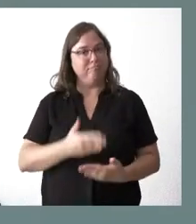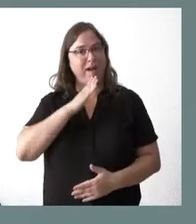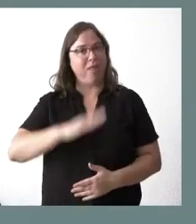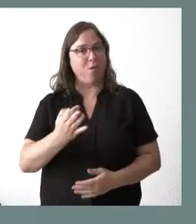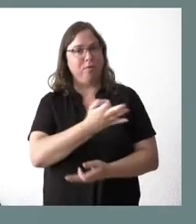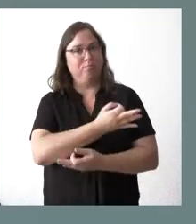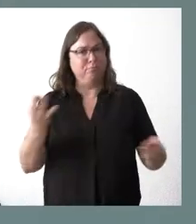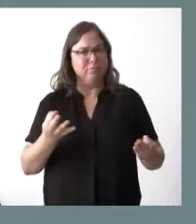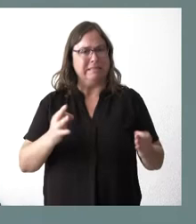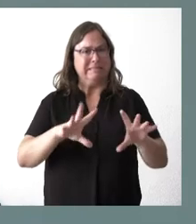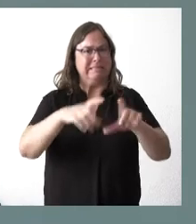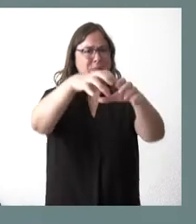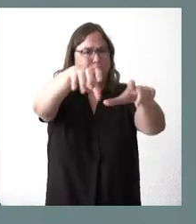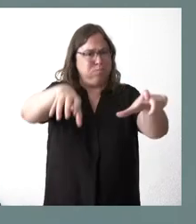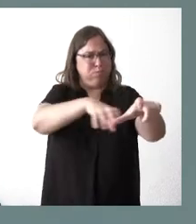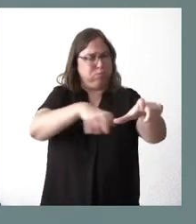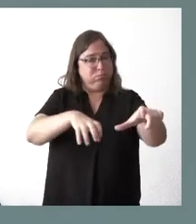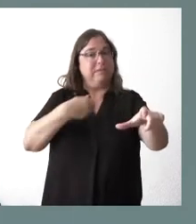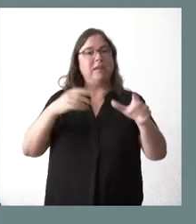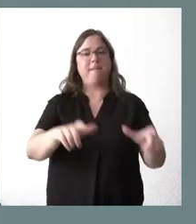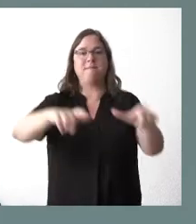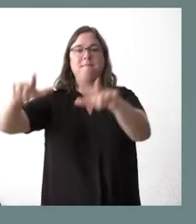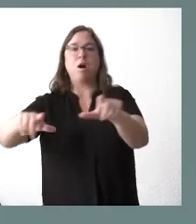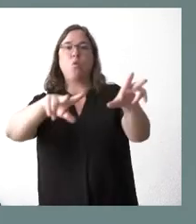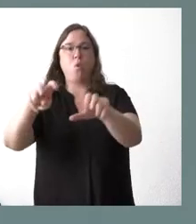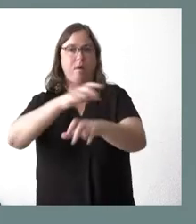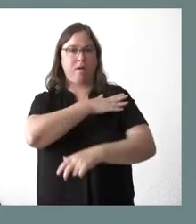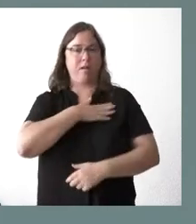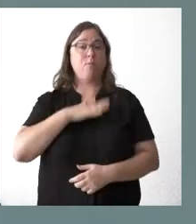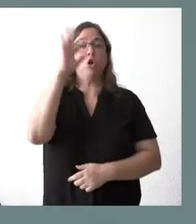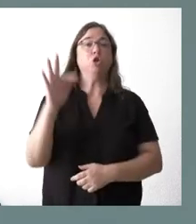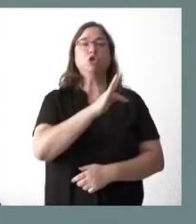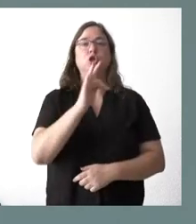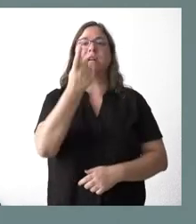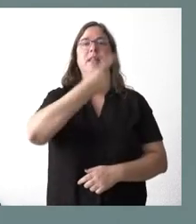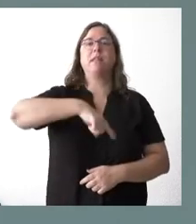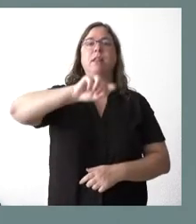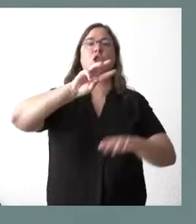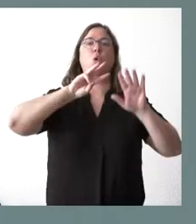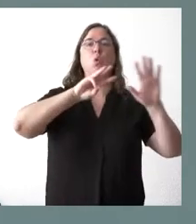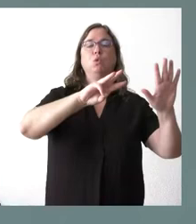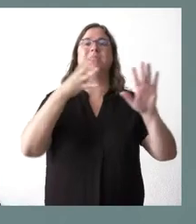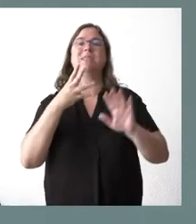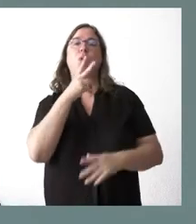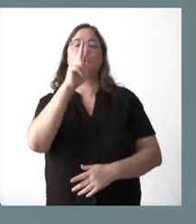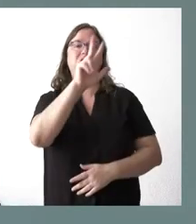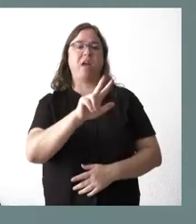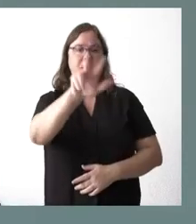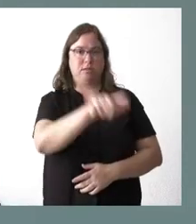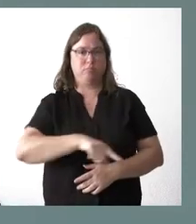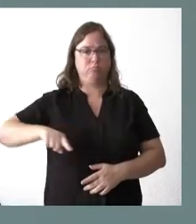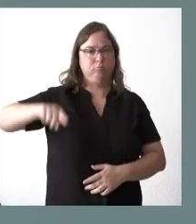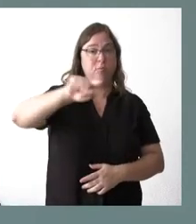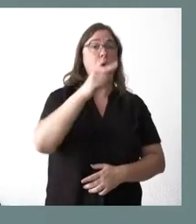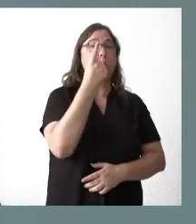llenado y estamos hablando de nuevas fases para el inmediato futuro. Hablamos de 184 hectáreas de superficie, 1